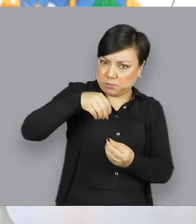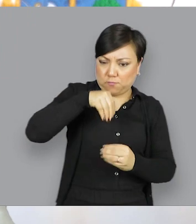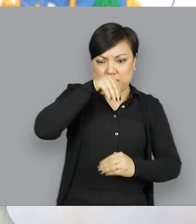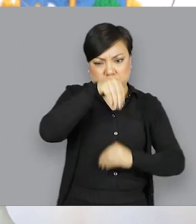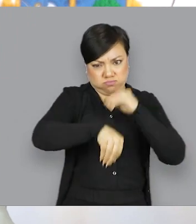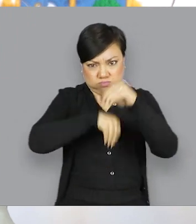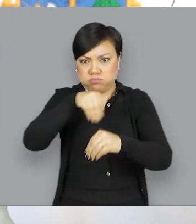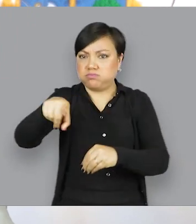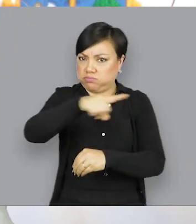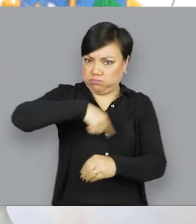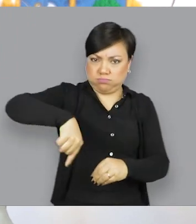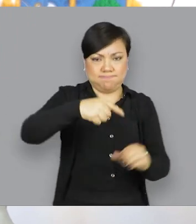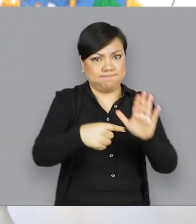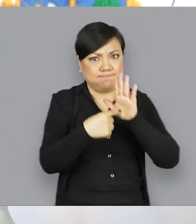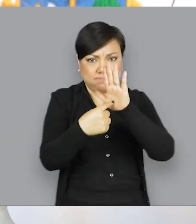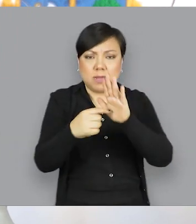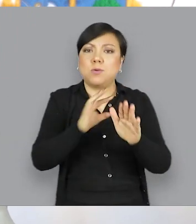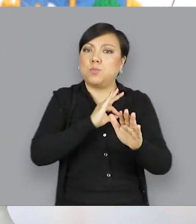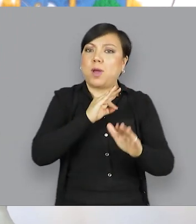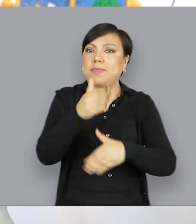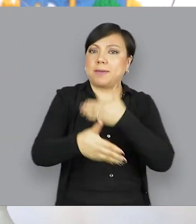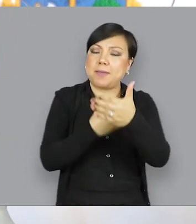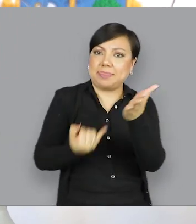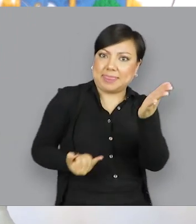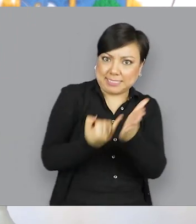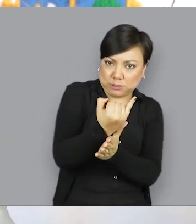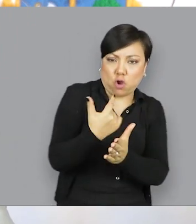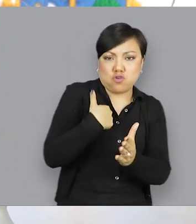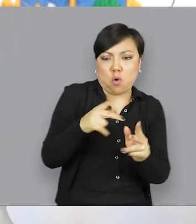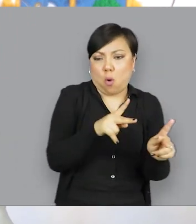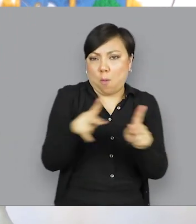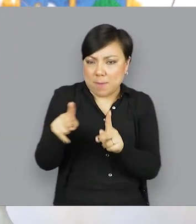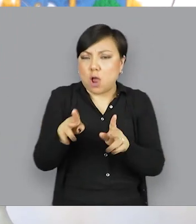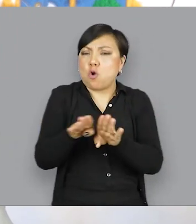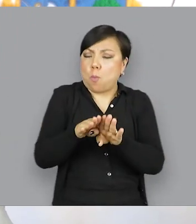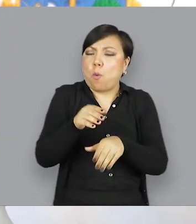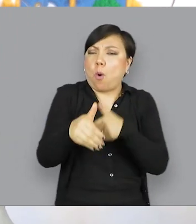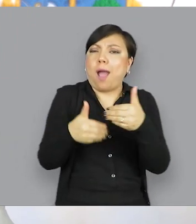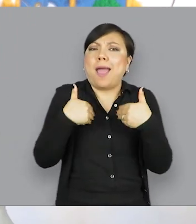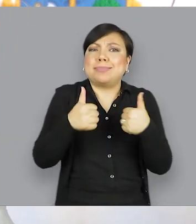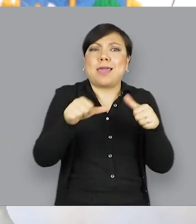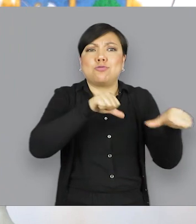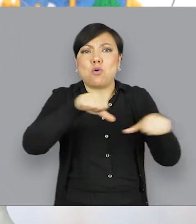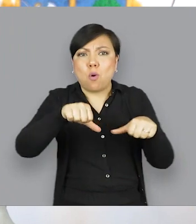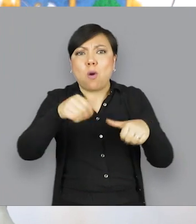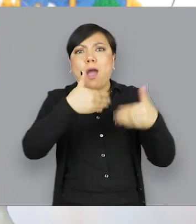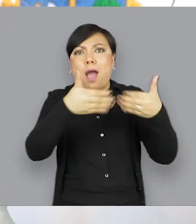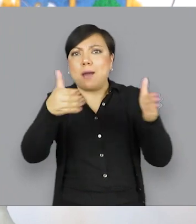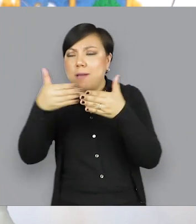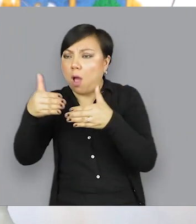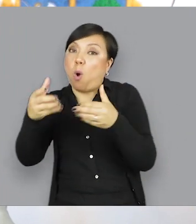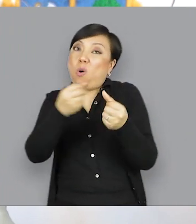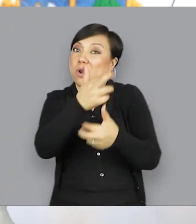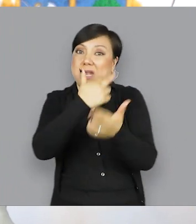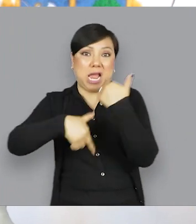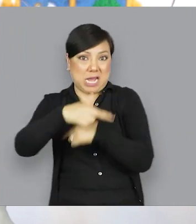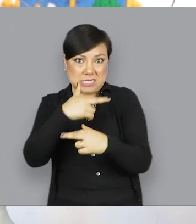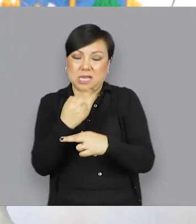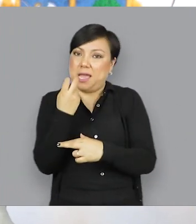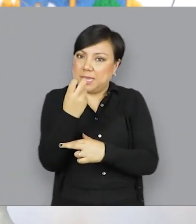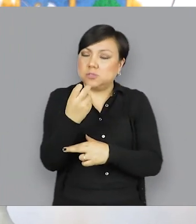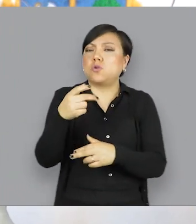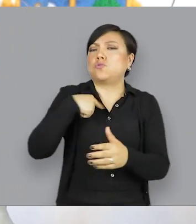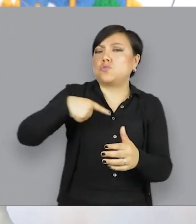Hoy, gracias a este esfuerzo, cuentas con bases para tomar decisiones que te permitan planear y entender la recuperación o, en su caso,